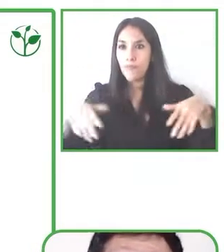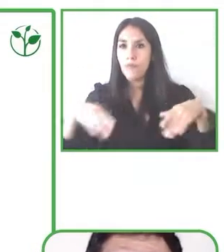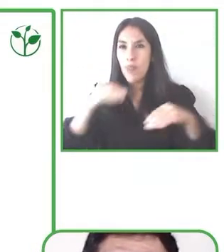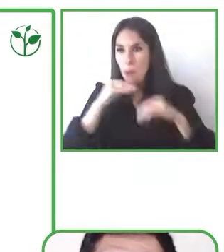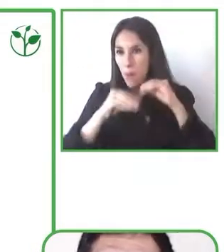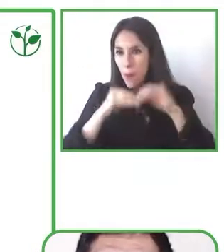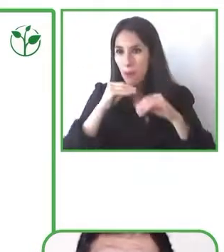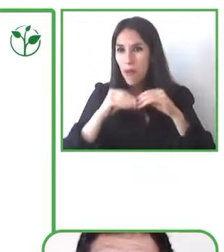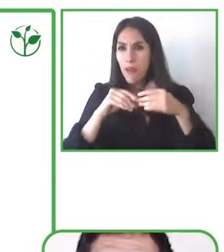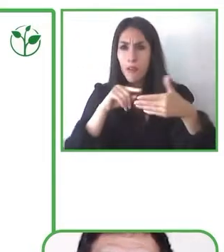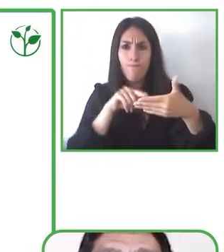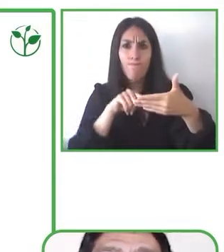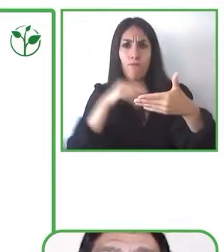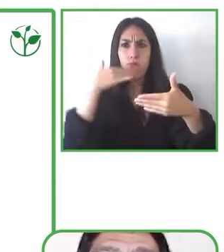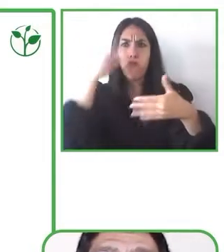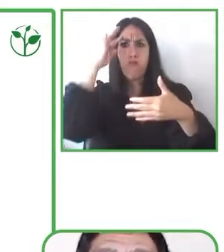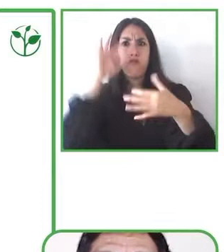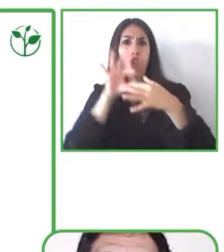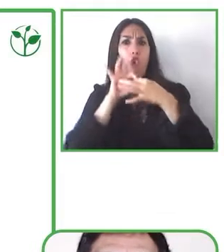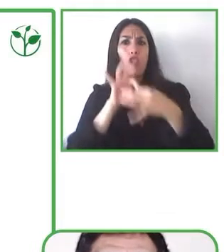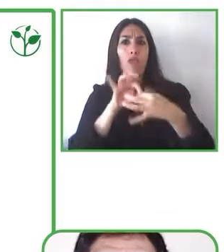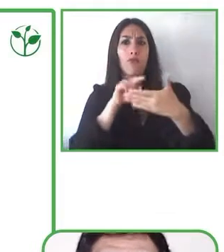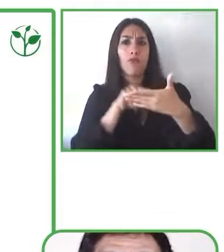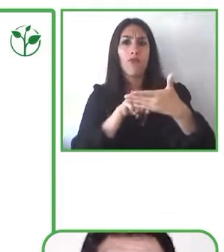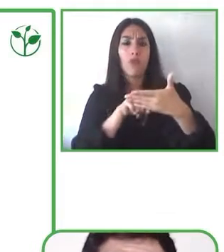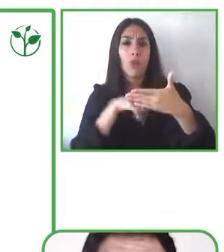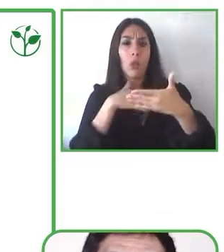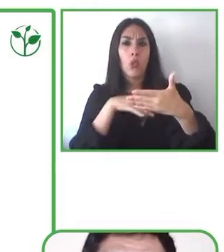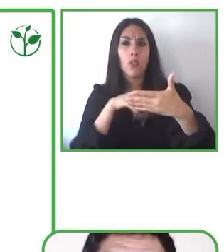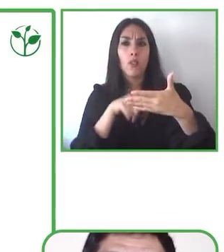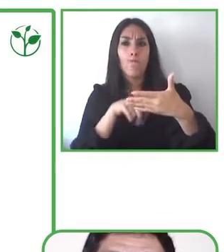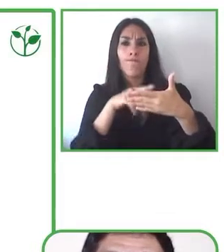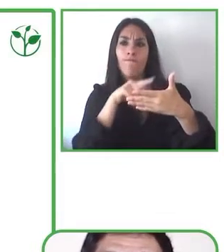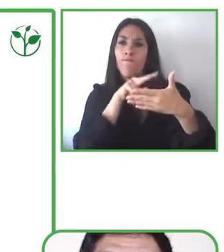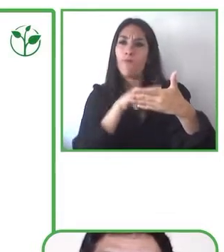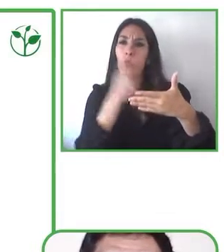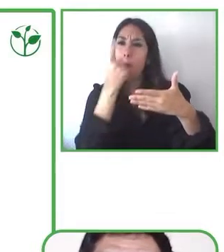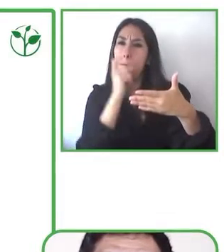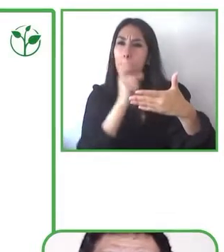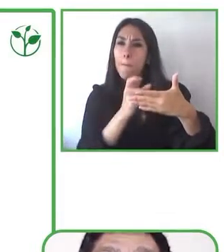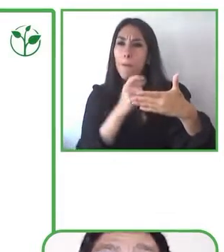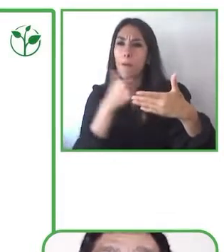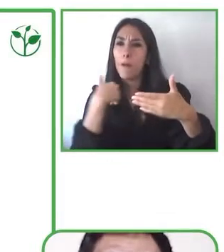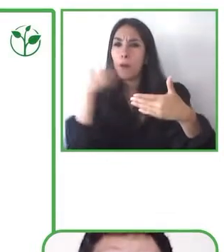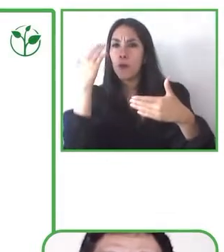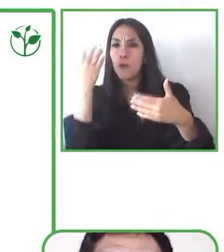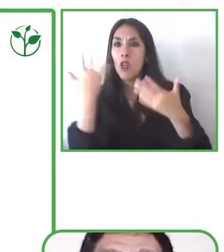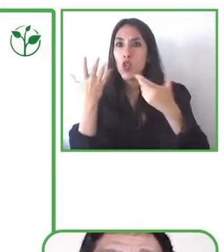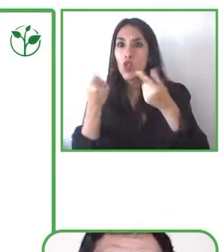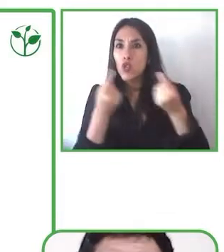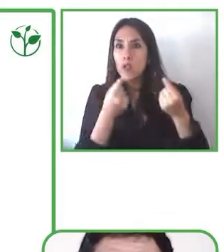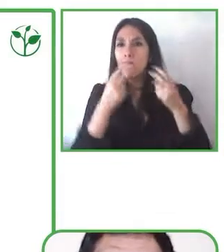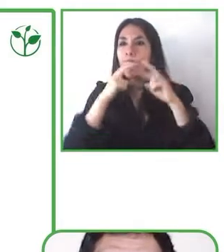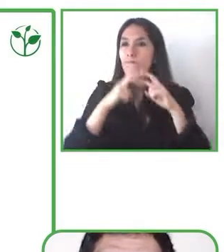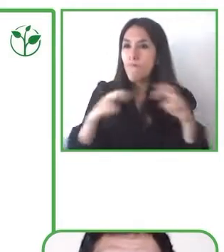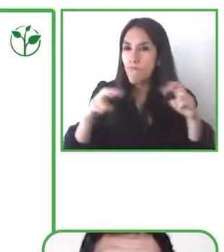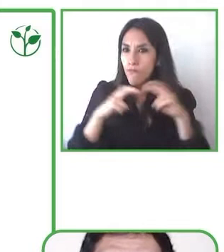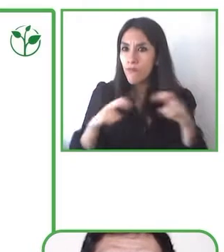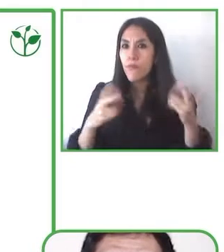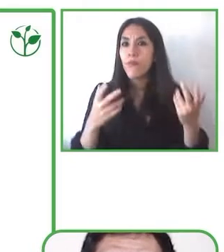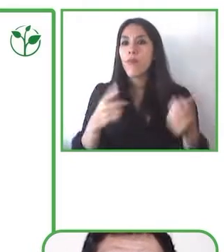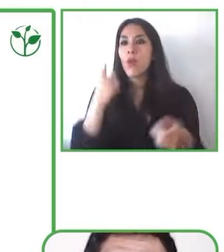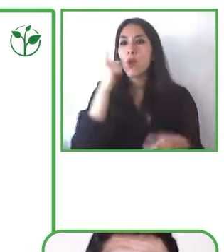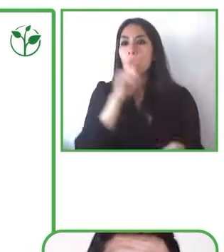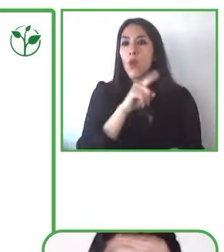ahí entonces lo que se opta es hacer este bypass, y no entonces forzar la ruta fonológica en el